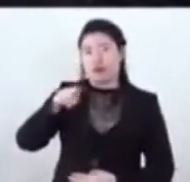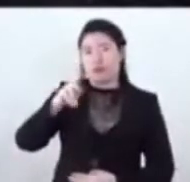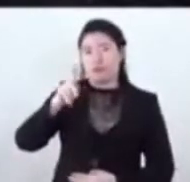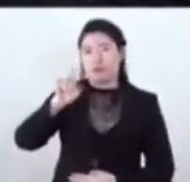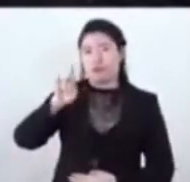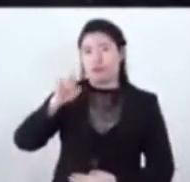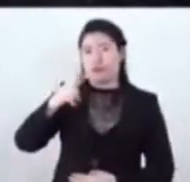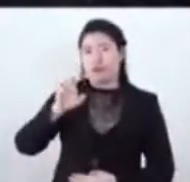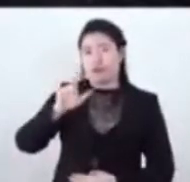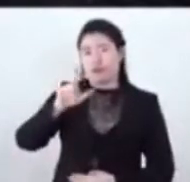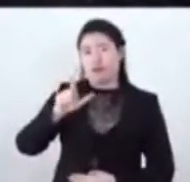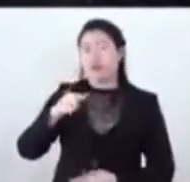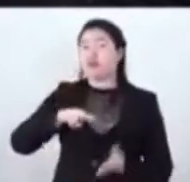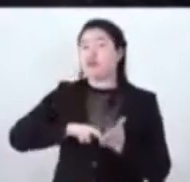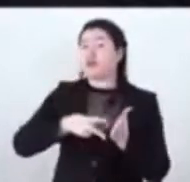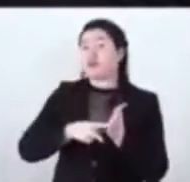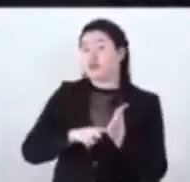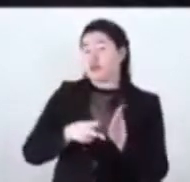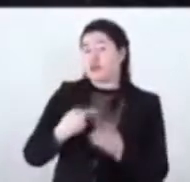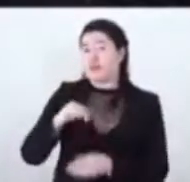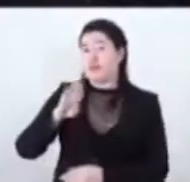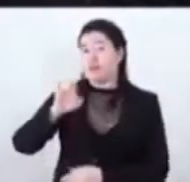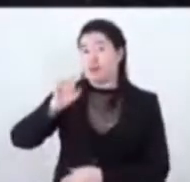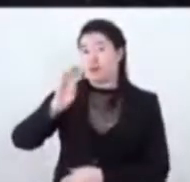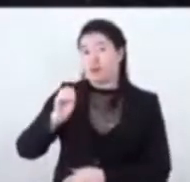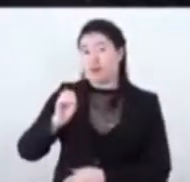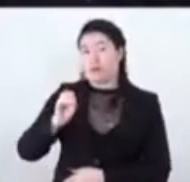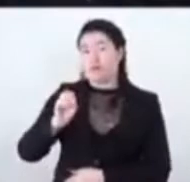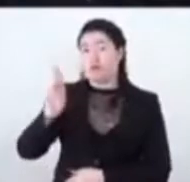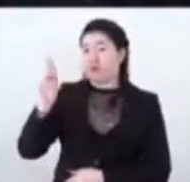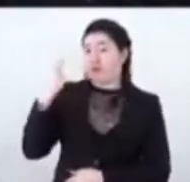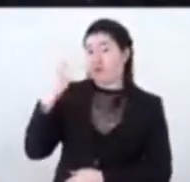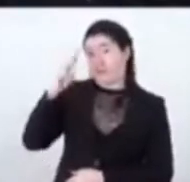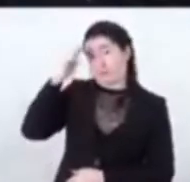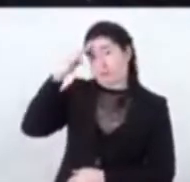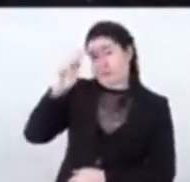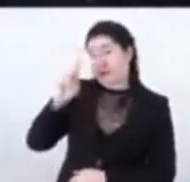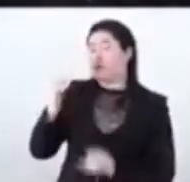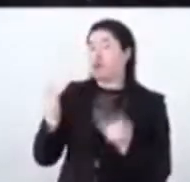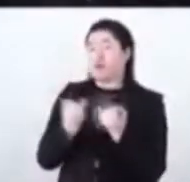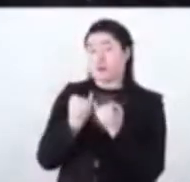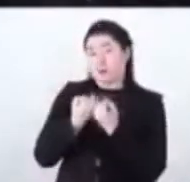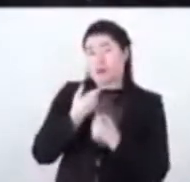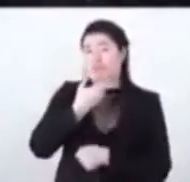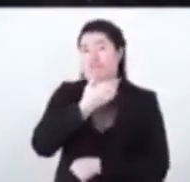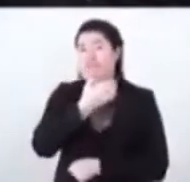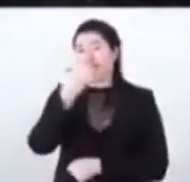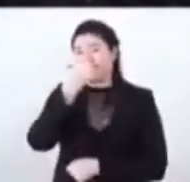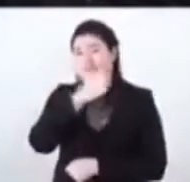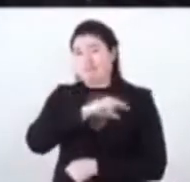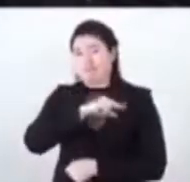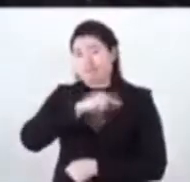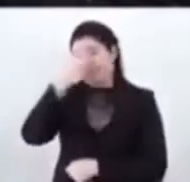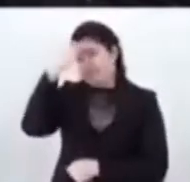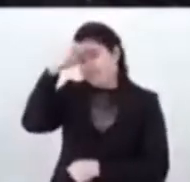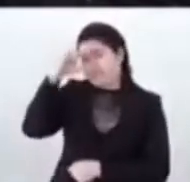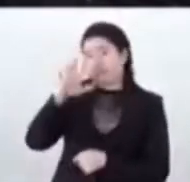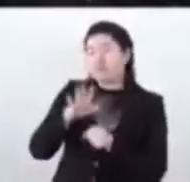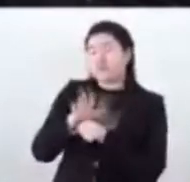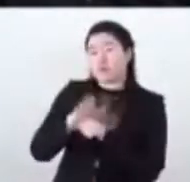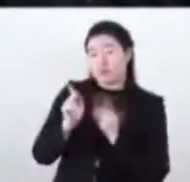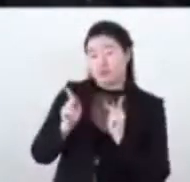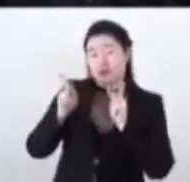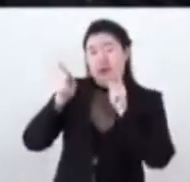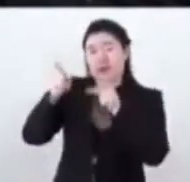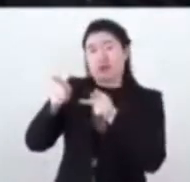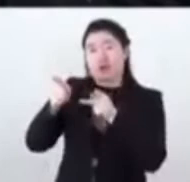Universidad Iberoamericana, maestro en ingeniería por la UNAM y especializaciones y estancias técnicas en puentes